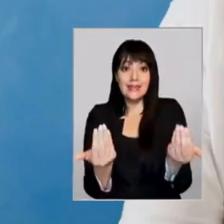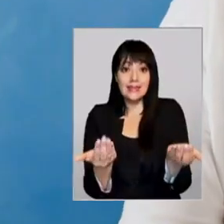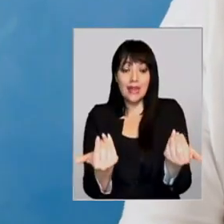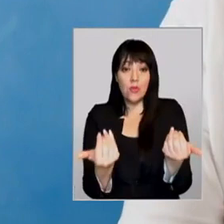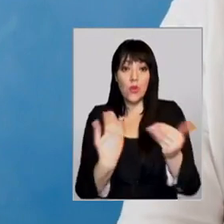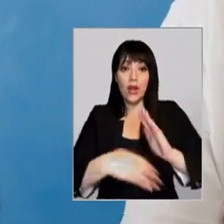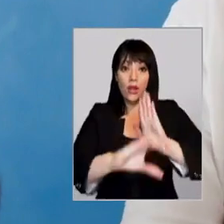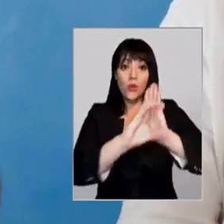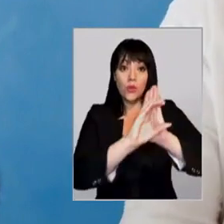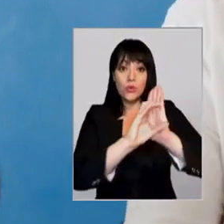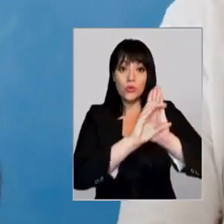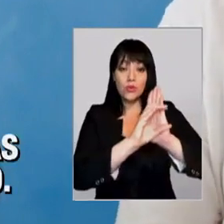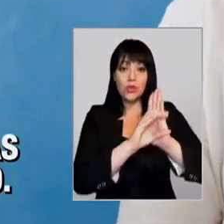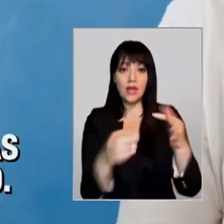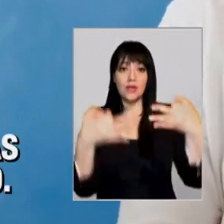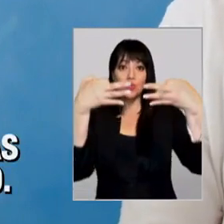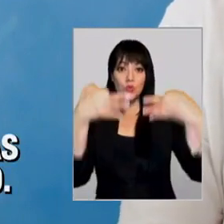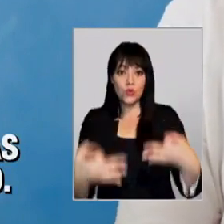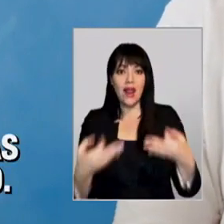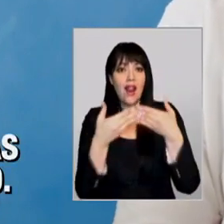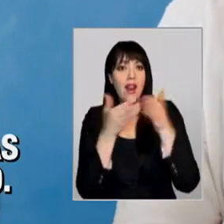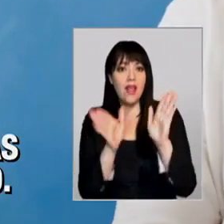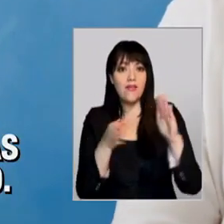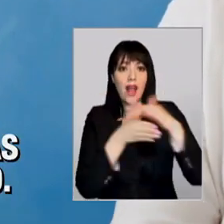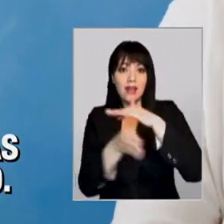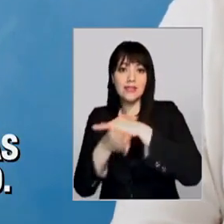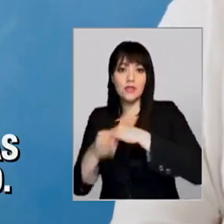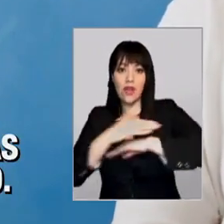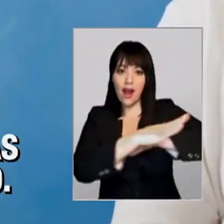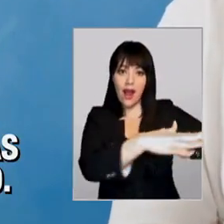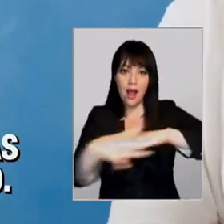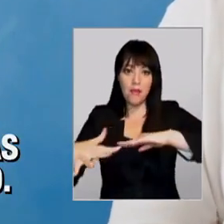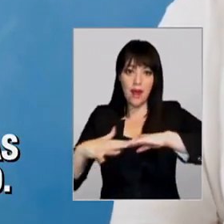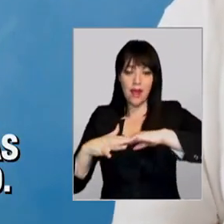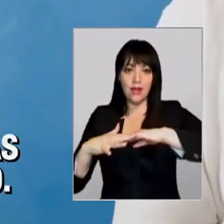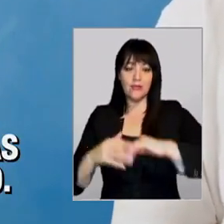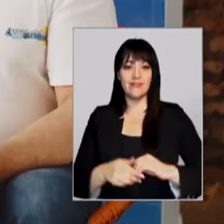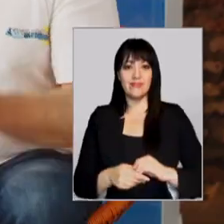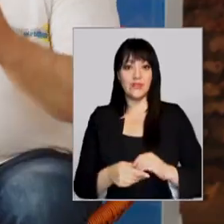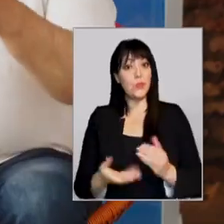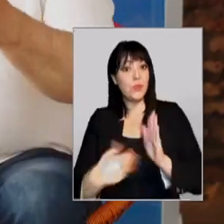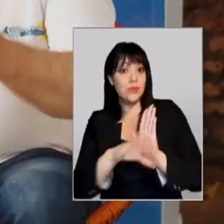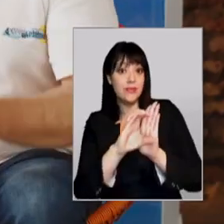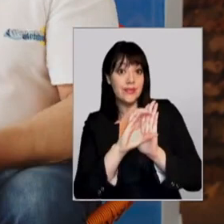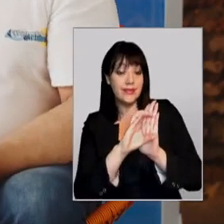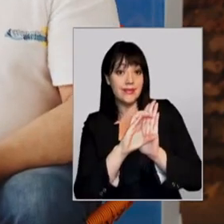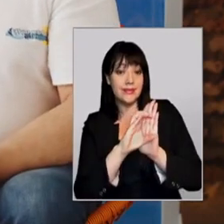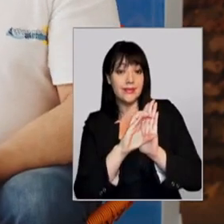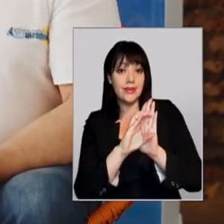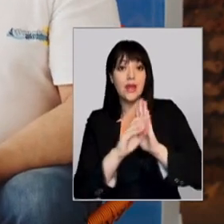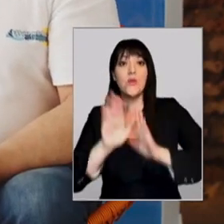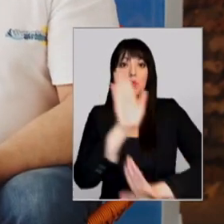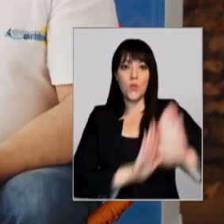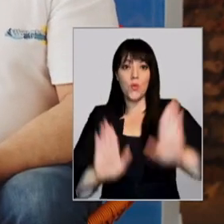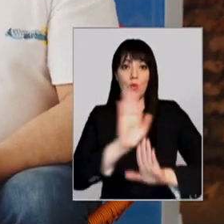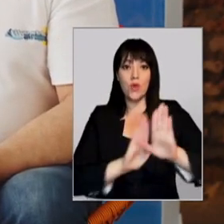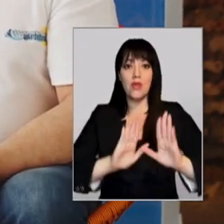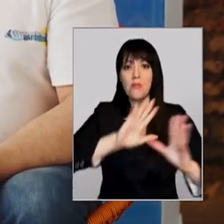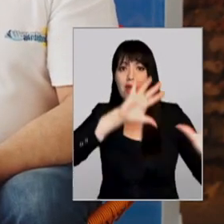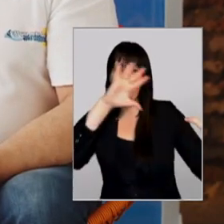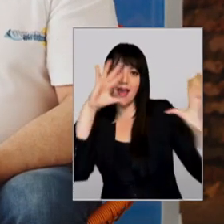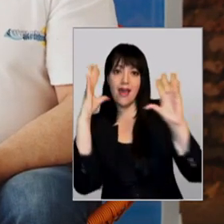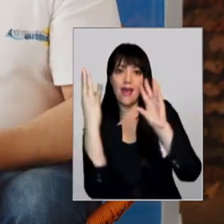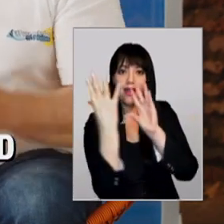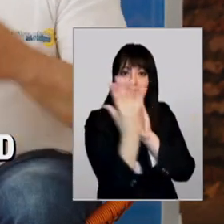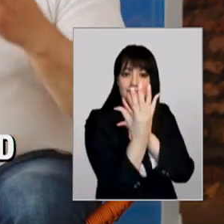Necesitamos una constitución que garantice el libre acceso a las playas en nuestro borde costero. Una constitución que proteja nuestro